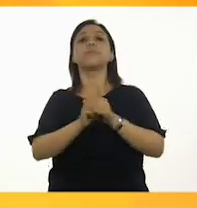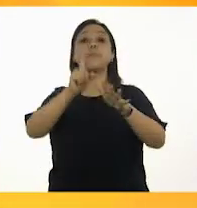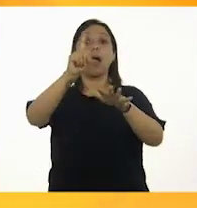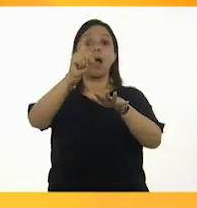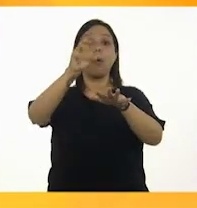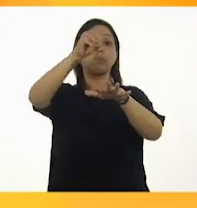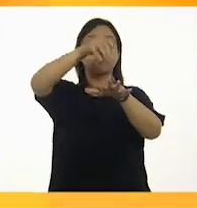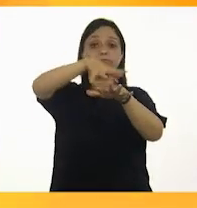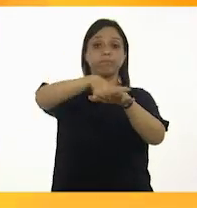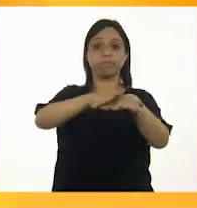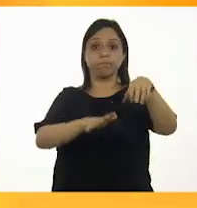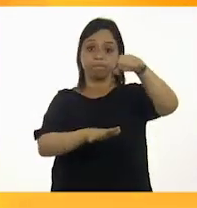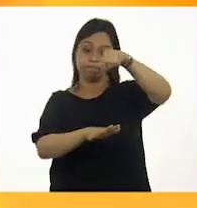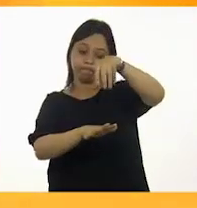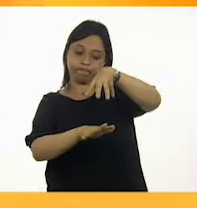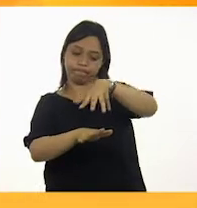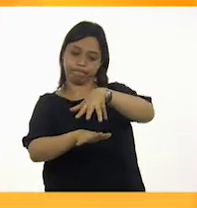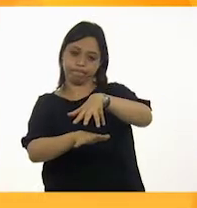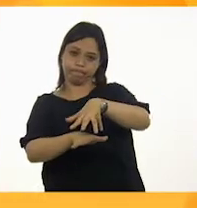¡Enjuaga tus manos con agua!